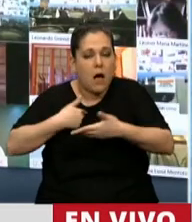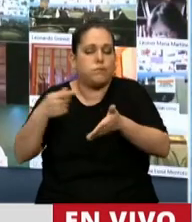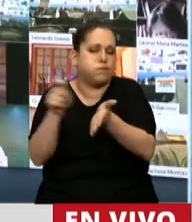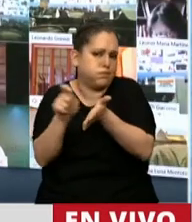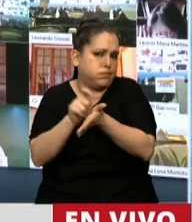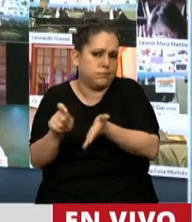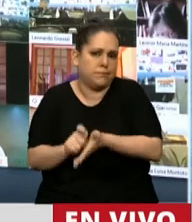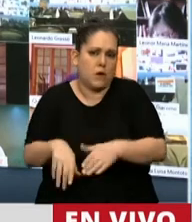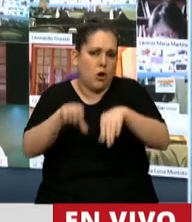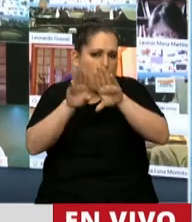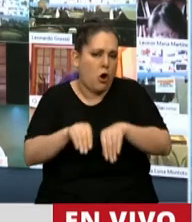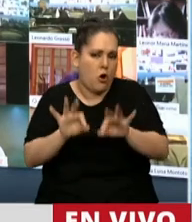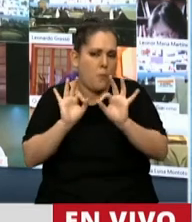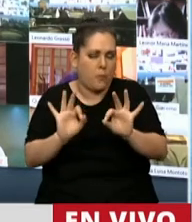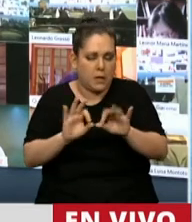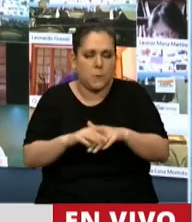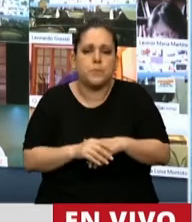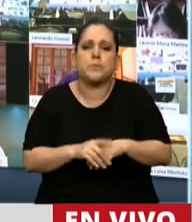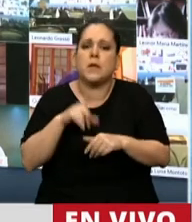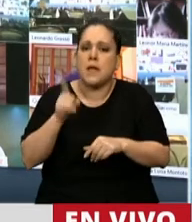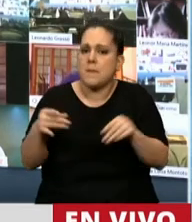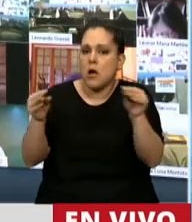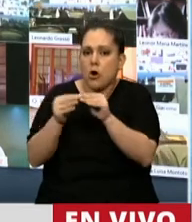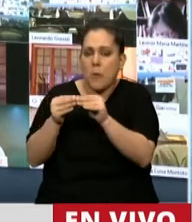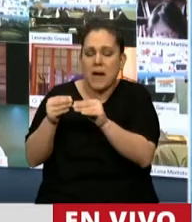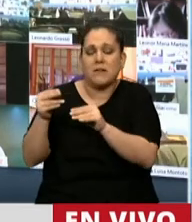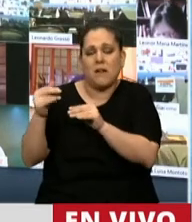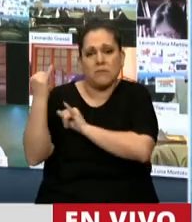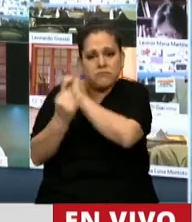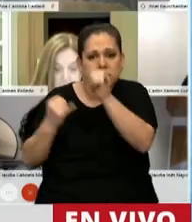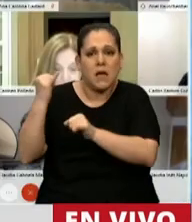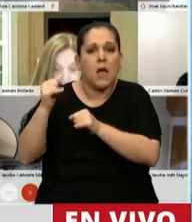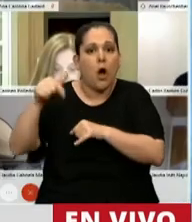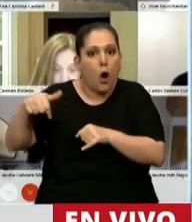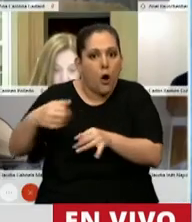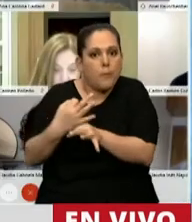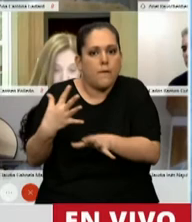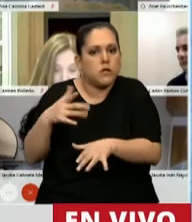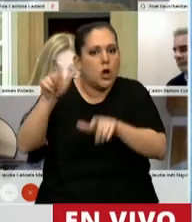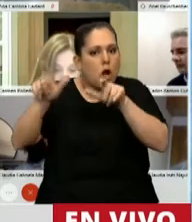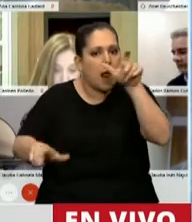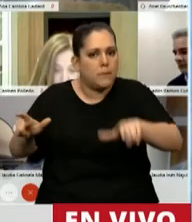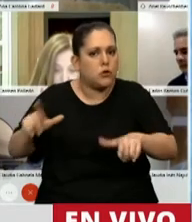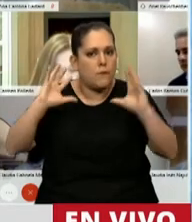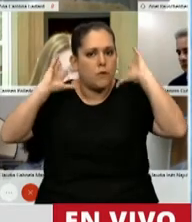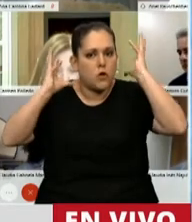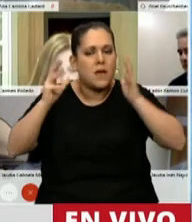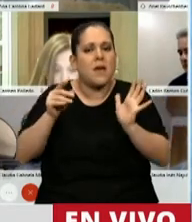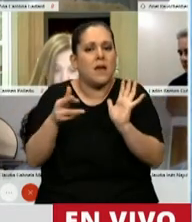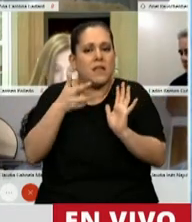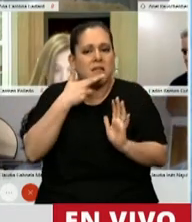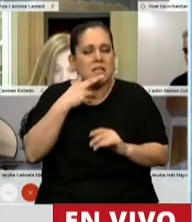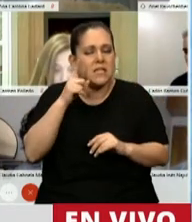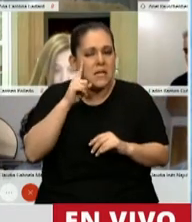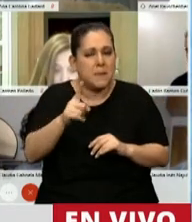Bien lo han dicho mis colegas que hoy la profesión de la fonaudiología se encuentra reglamentada en la ley 17